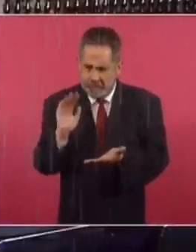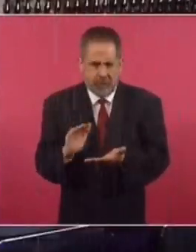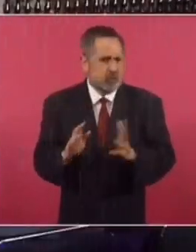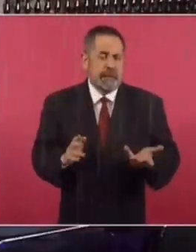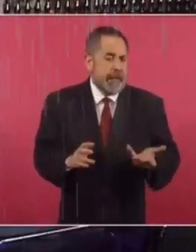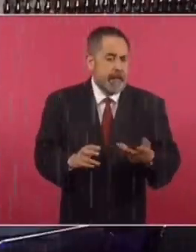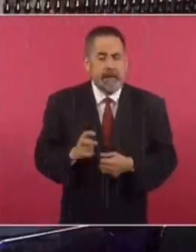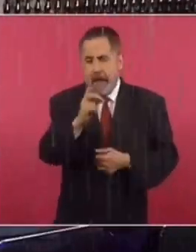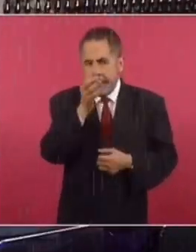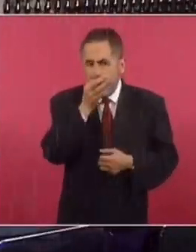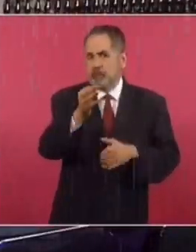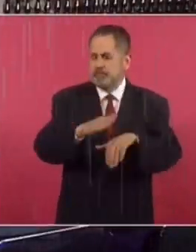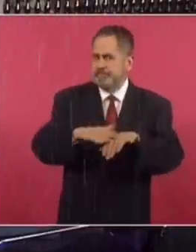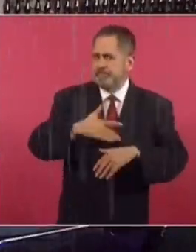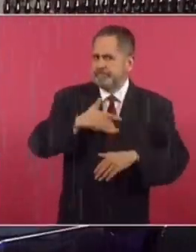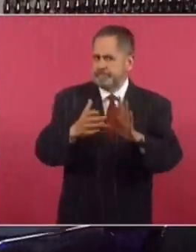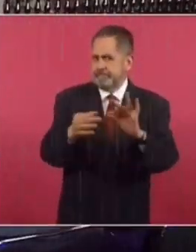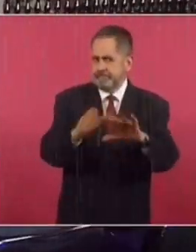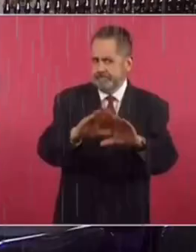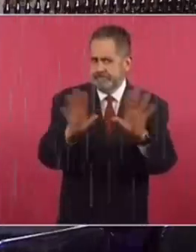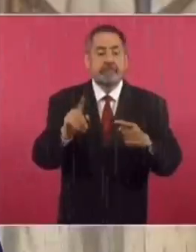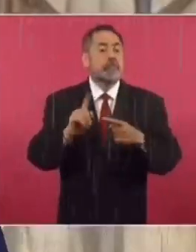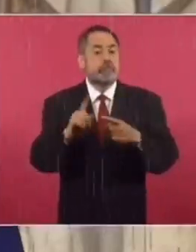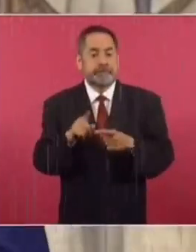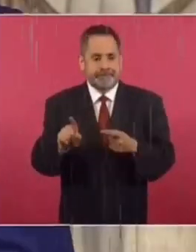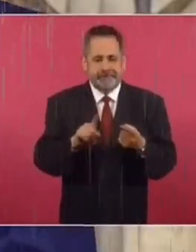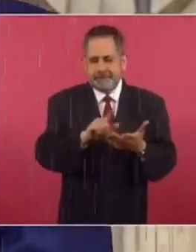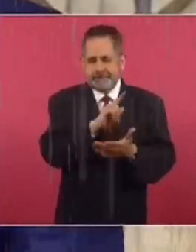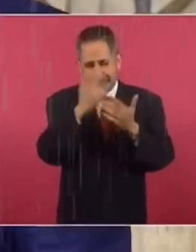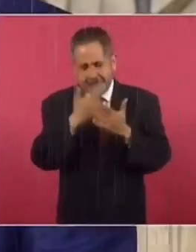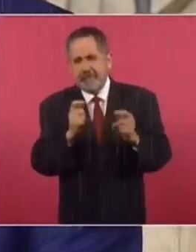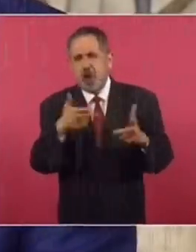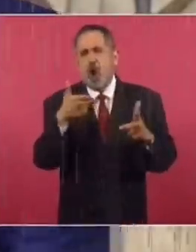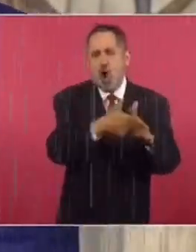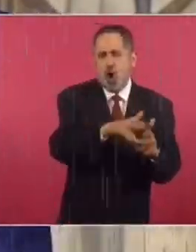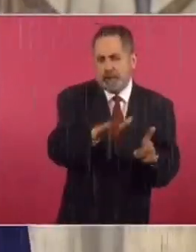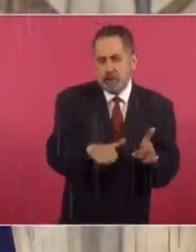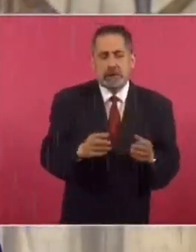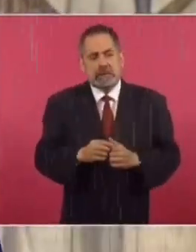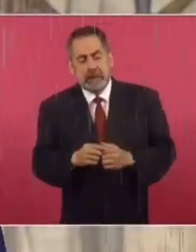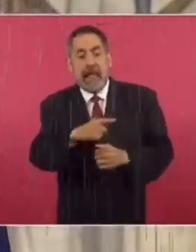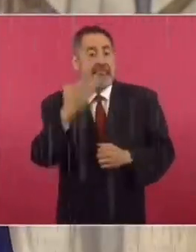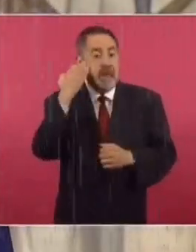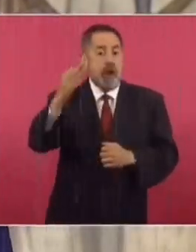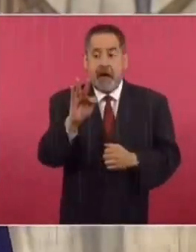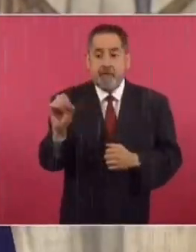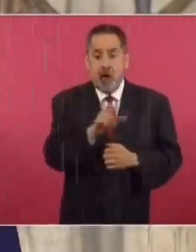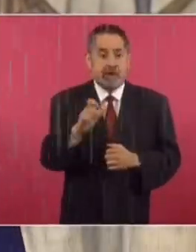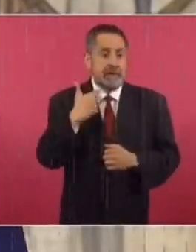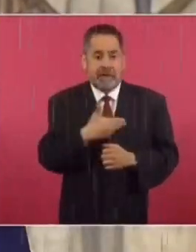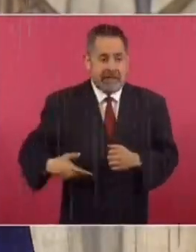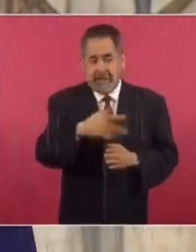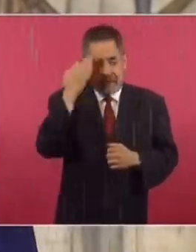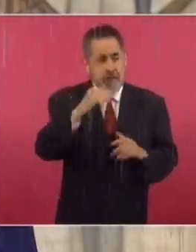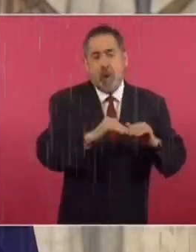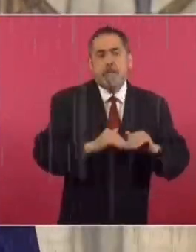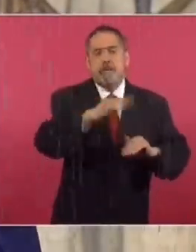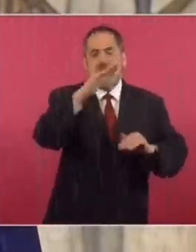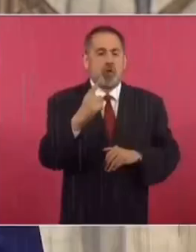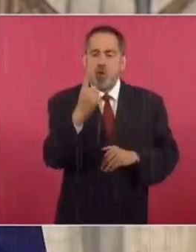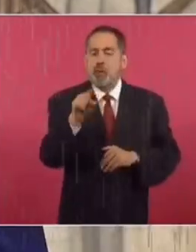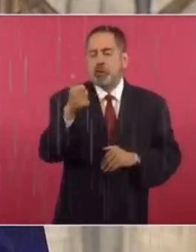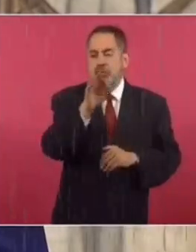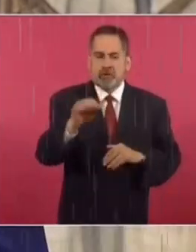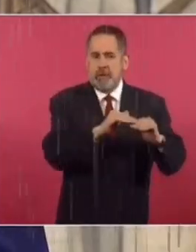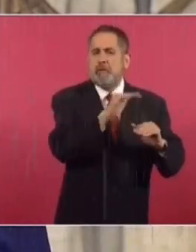Aquí creo conveniente señalar que este delito, homicidio, aumentó con Fox durante su sexenio en 1